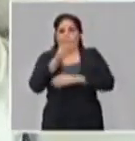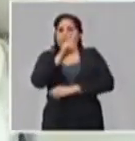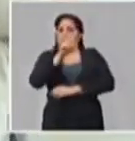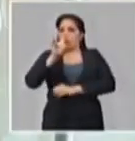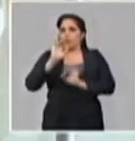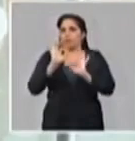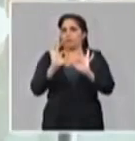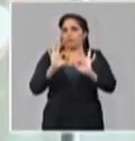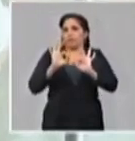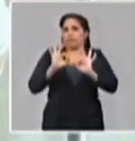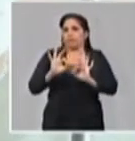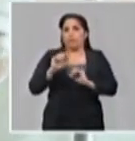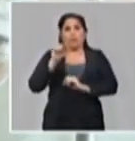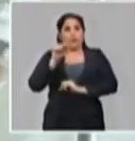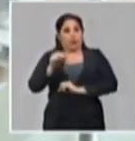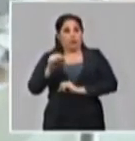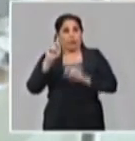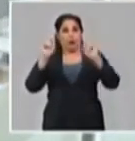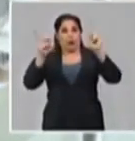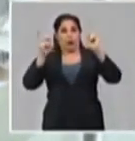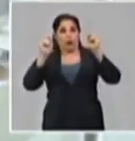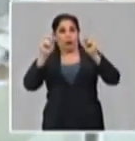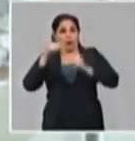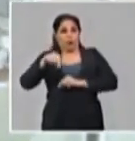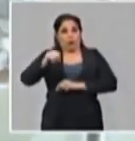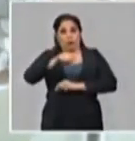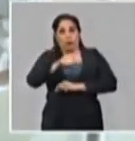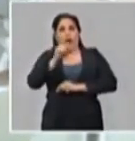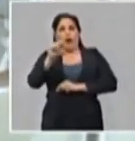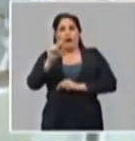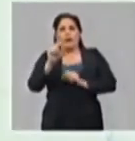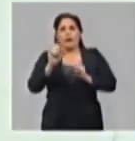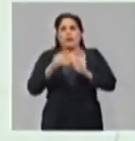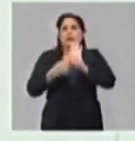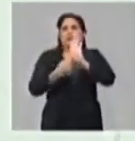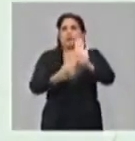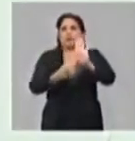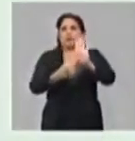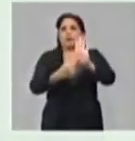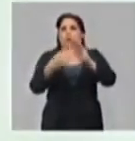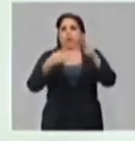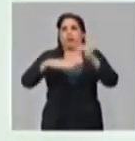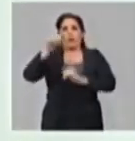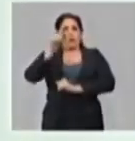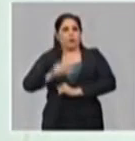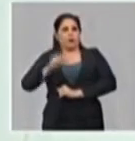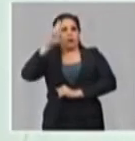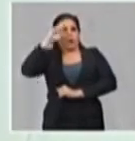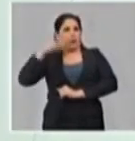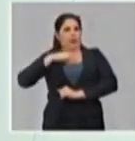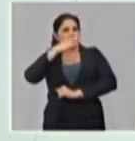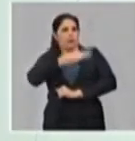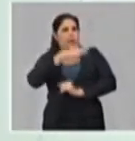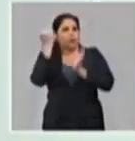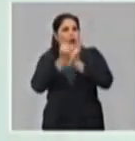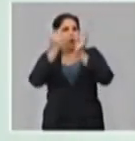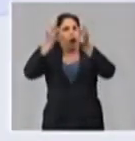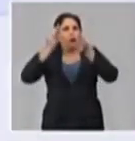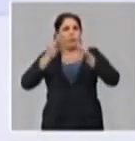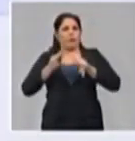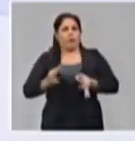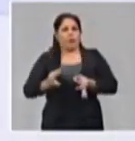específicamente, y en esa reunión se fue presentado por el Ministro de Salud y ha aprobado